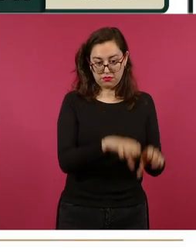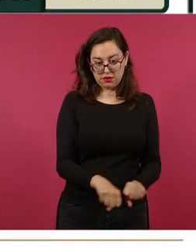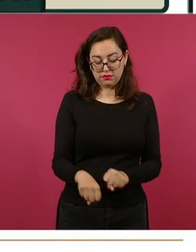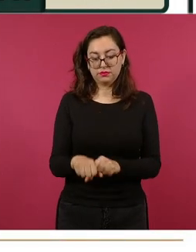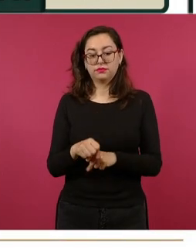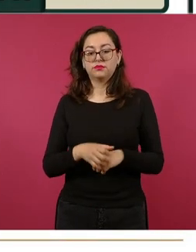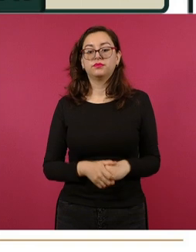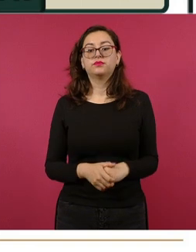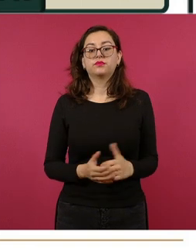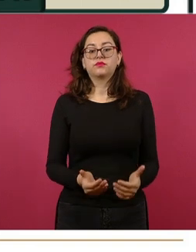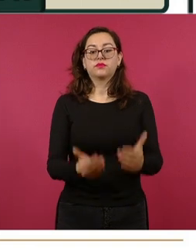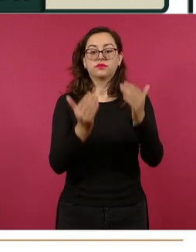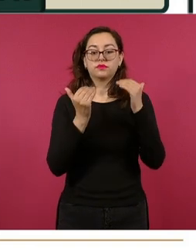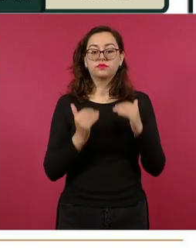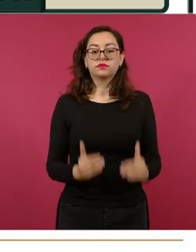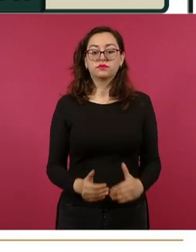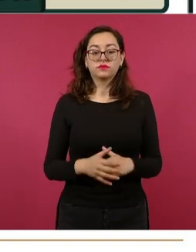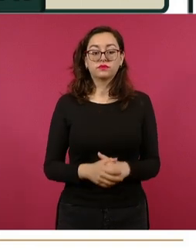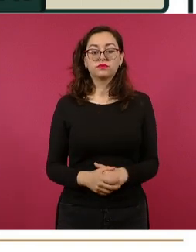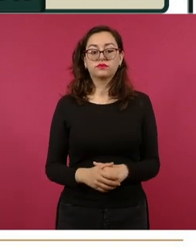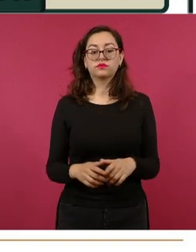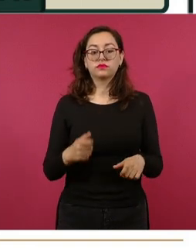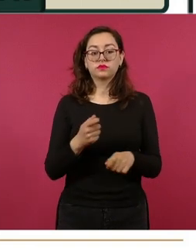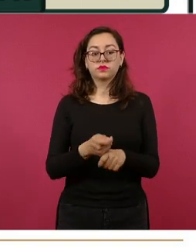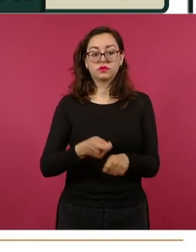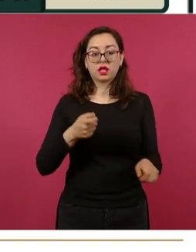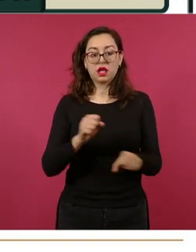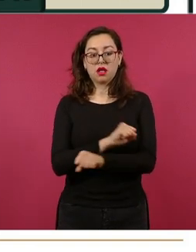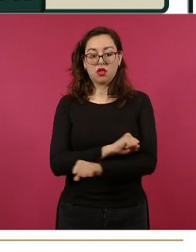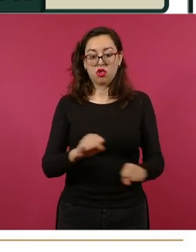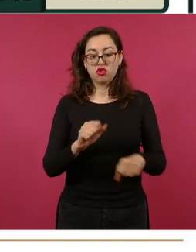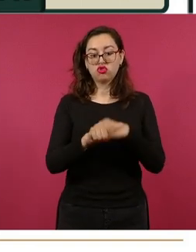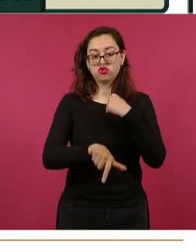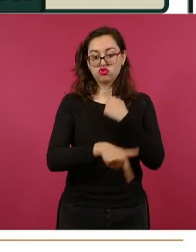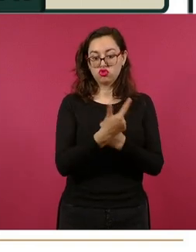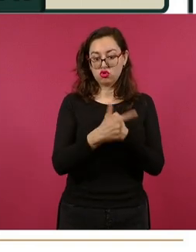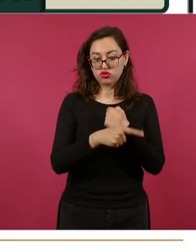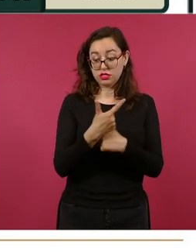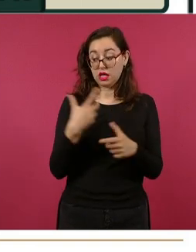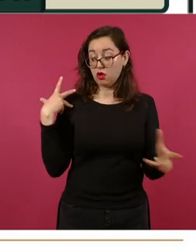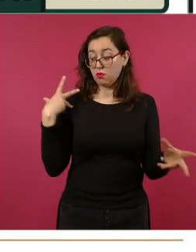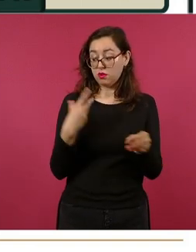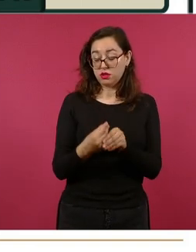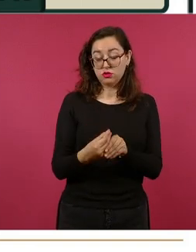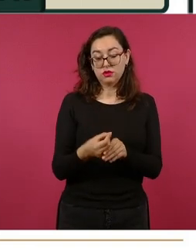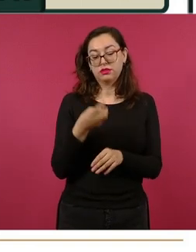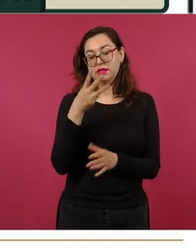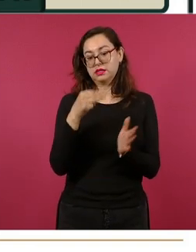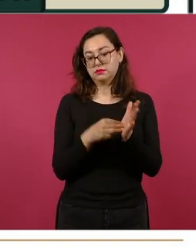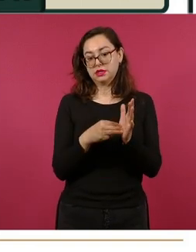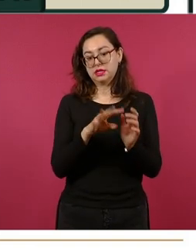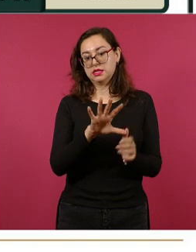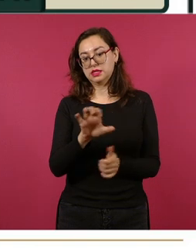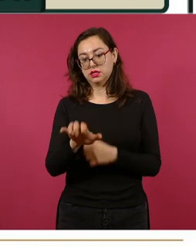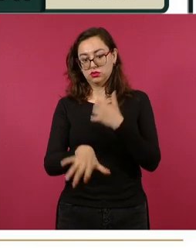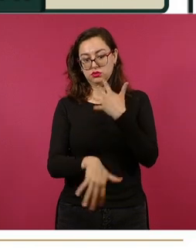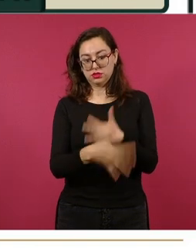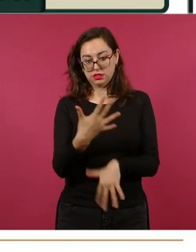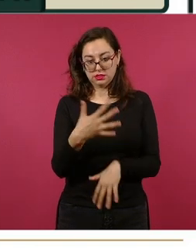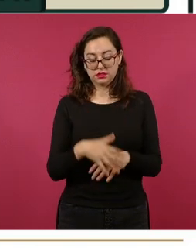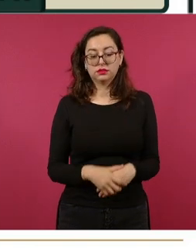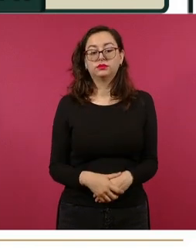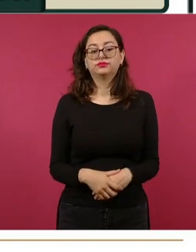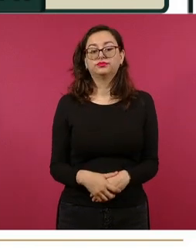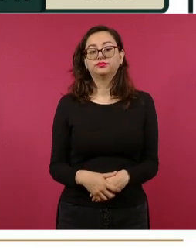En el aseguramiento de granadas fueron 12, 3 mil 515 en lo que va del sexenio. En cartuchos